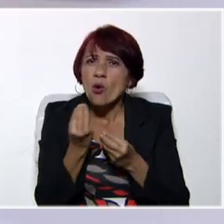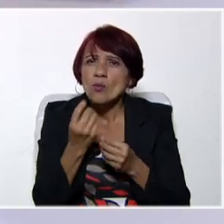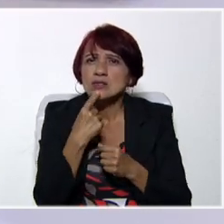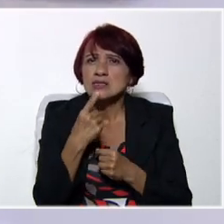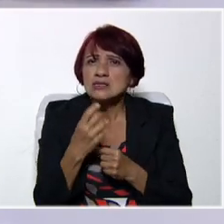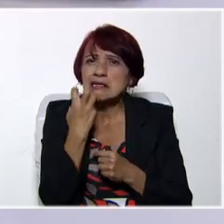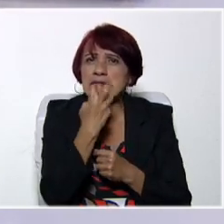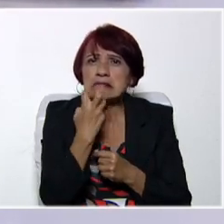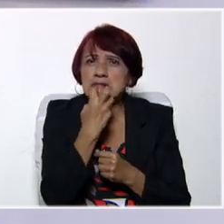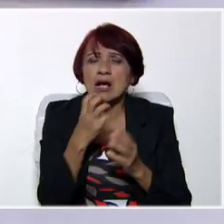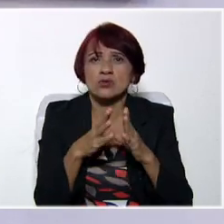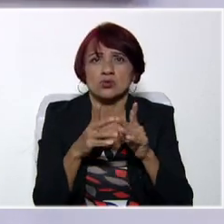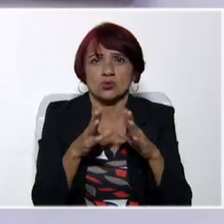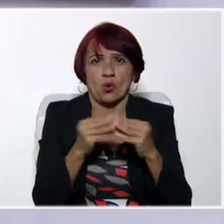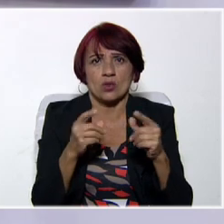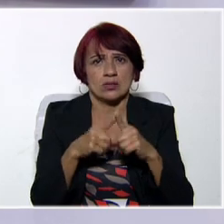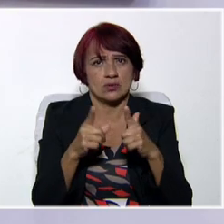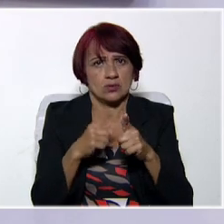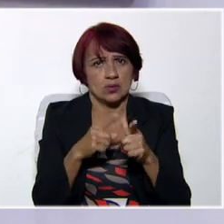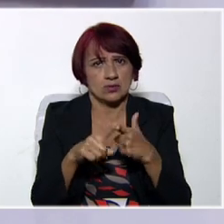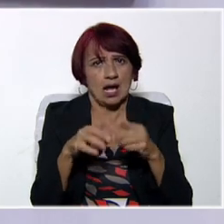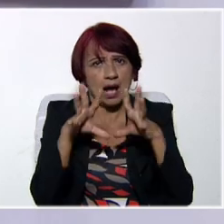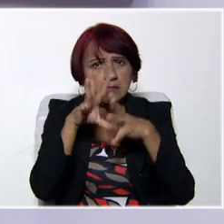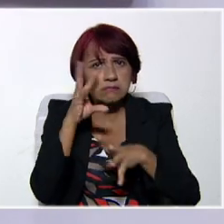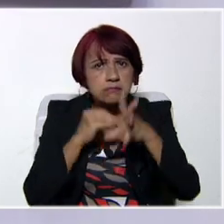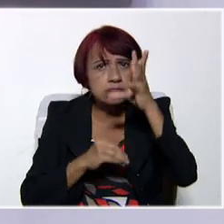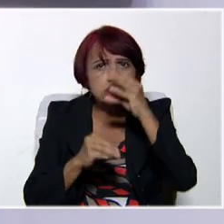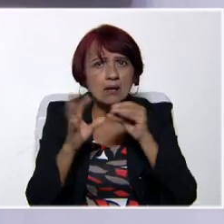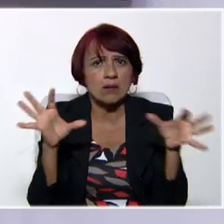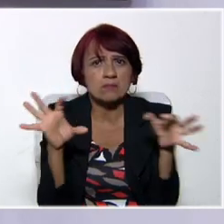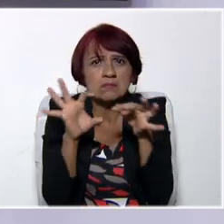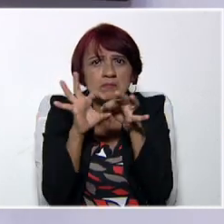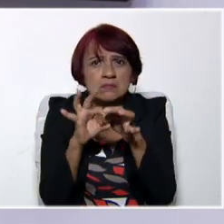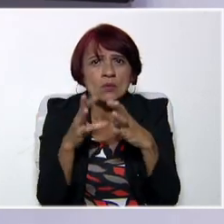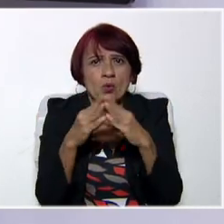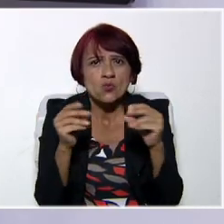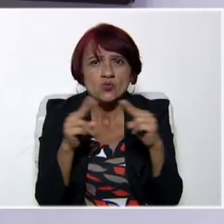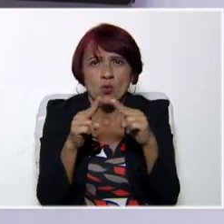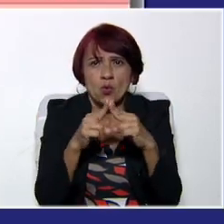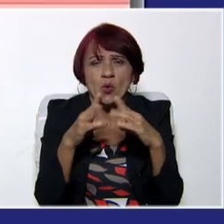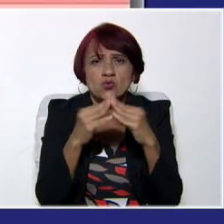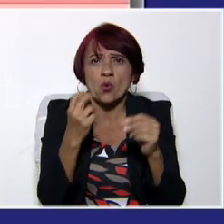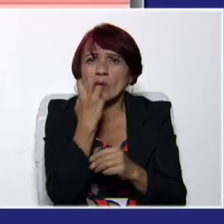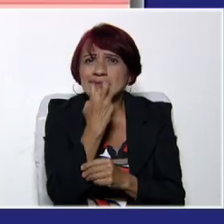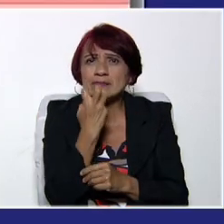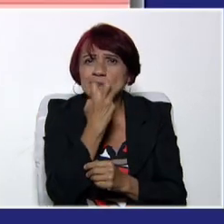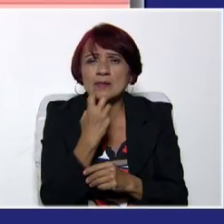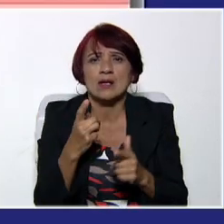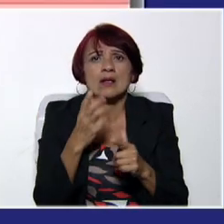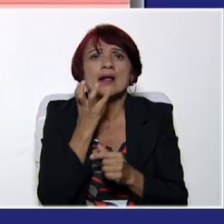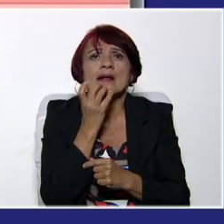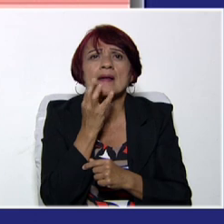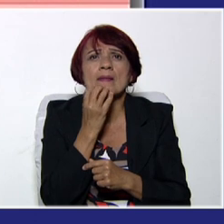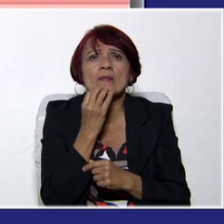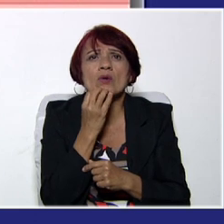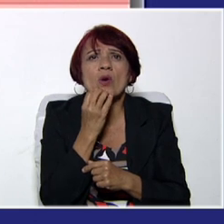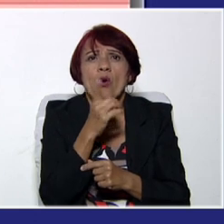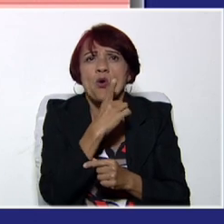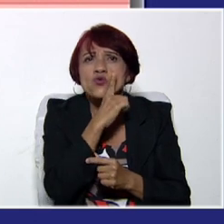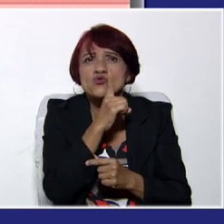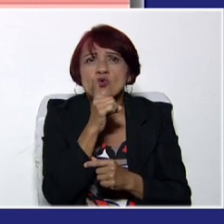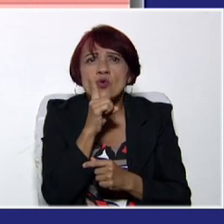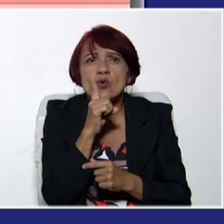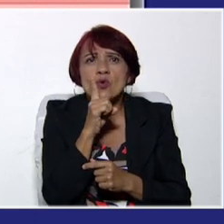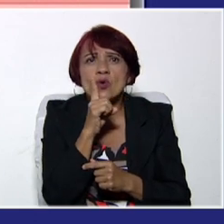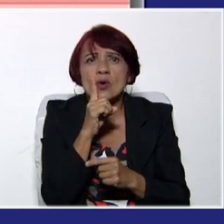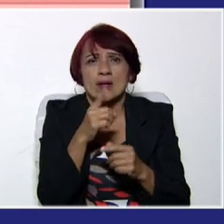fácil aprender esta palabra y nos vamos a familiarizar. Inclusive hasta nos gusta más la parte del inglés. Por lo menos tenemos aquí, por nombrar algunas,